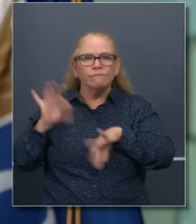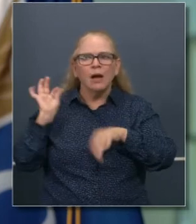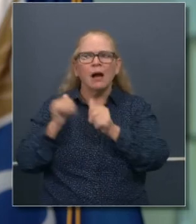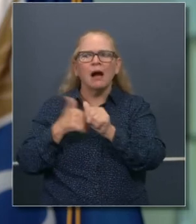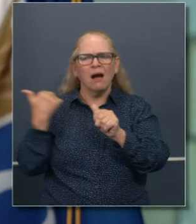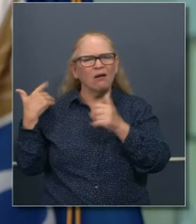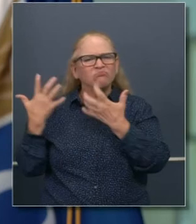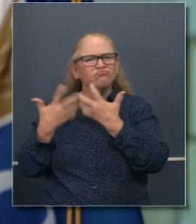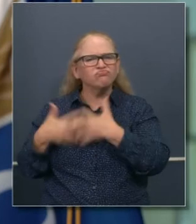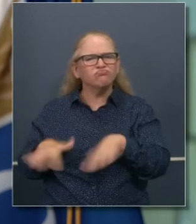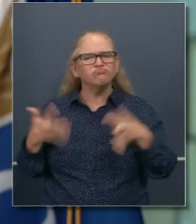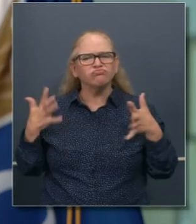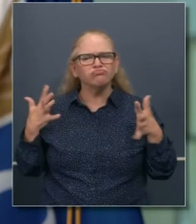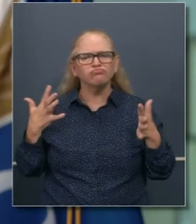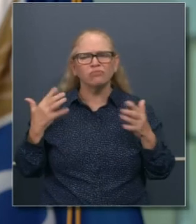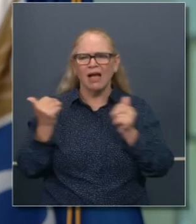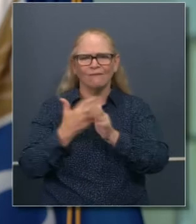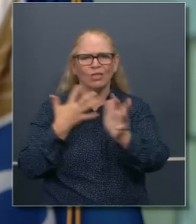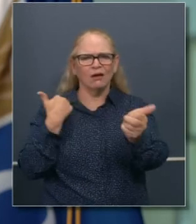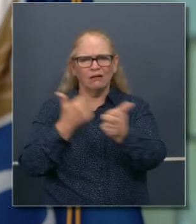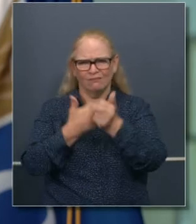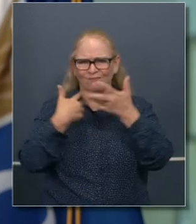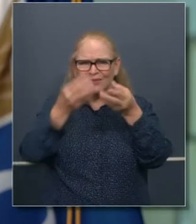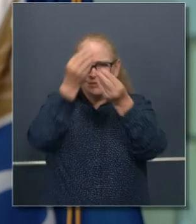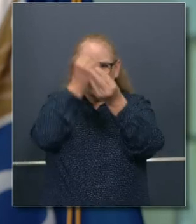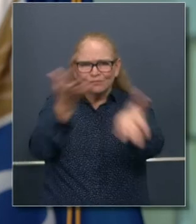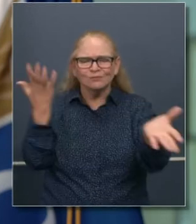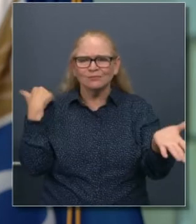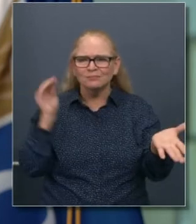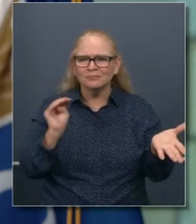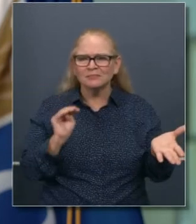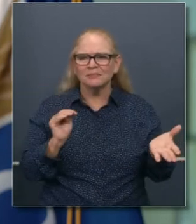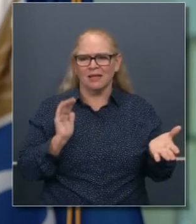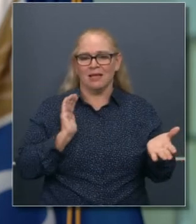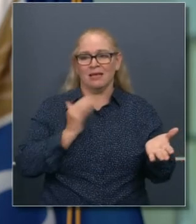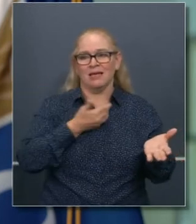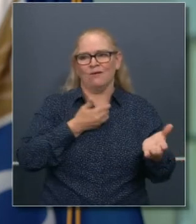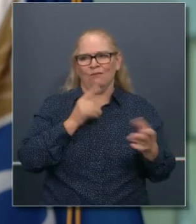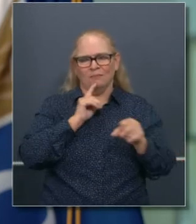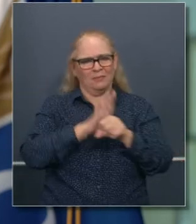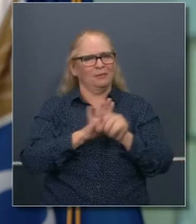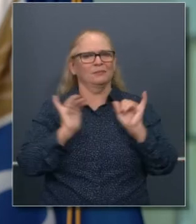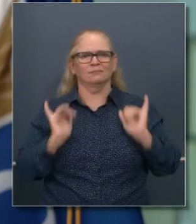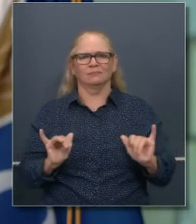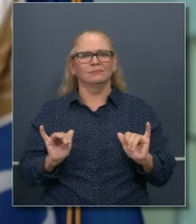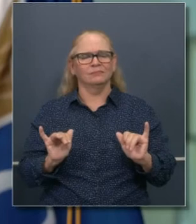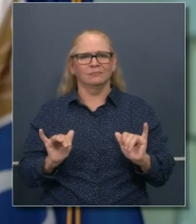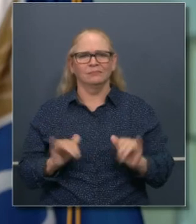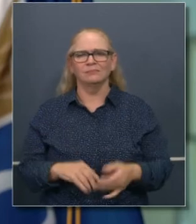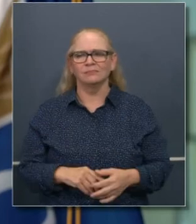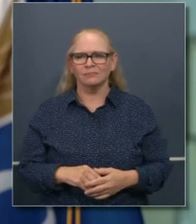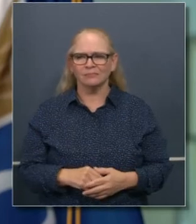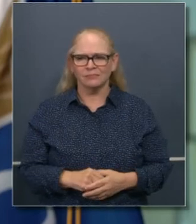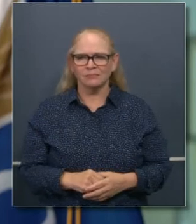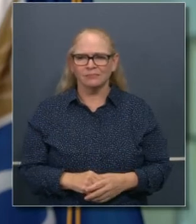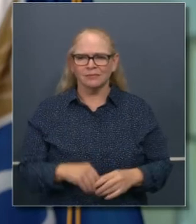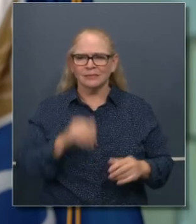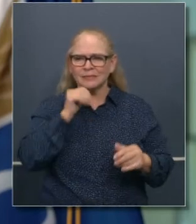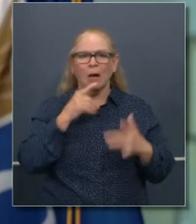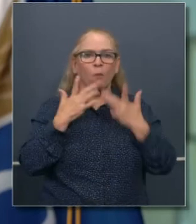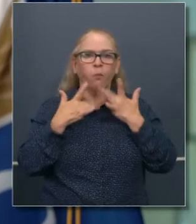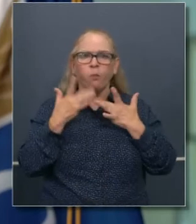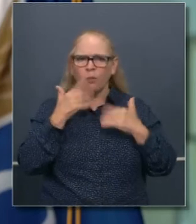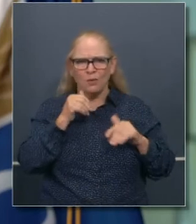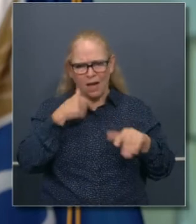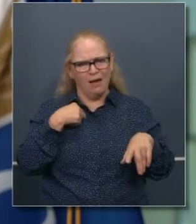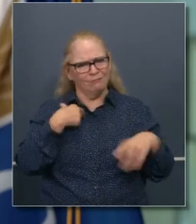incluso con los que hemos socializado el lunes, hemos hablado claramente de nuestro compromiso, que no es solamente para tener una